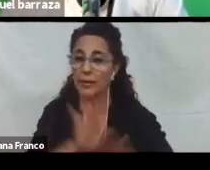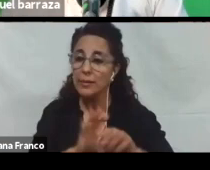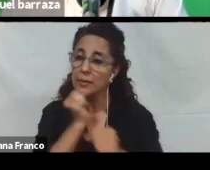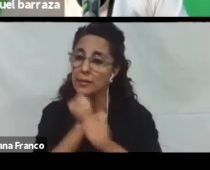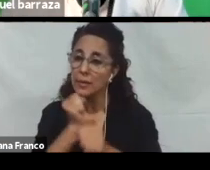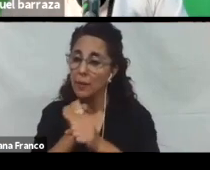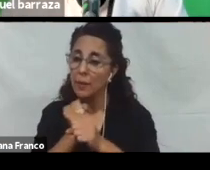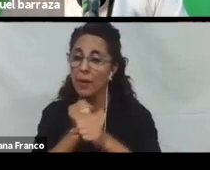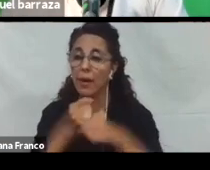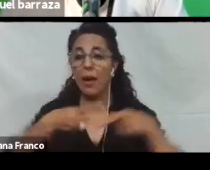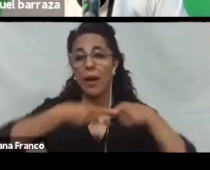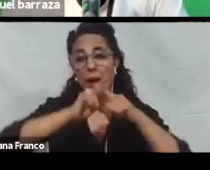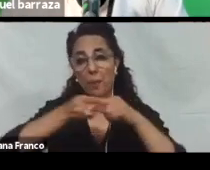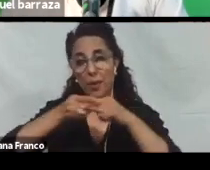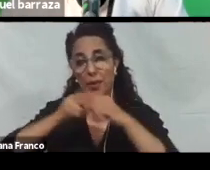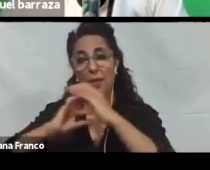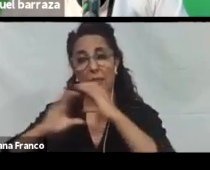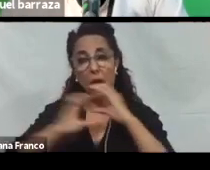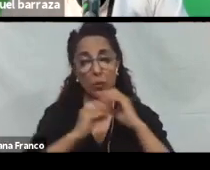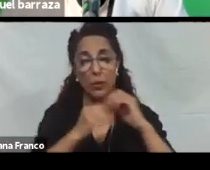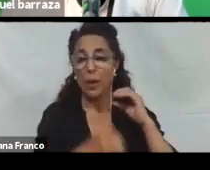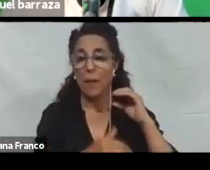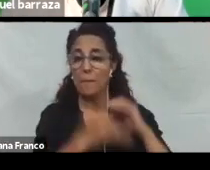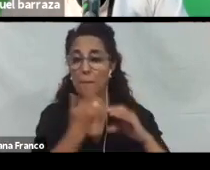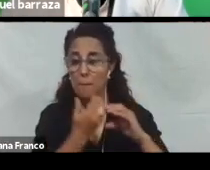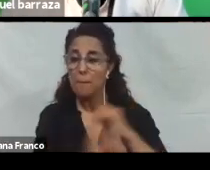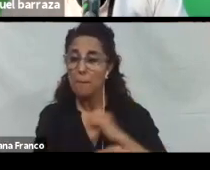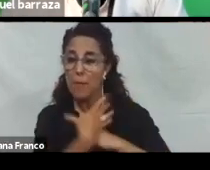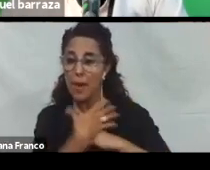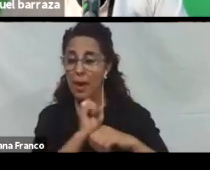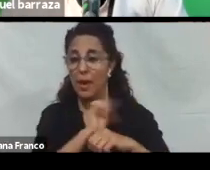comunicación. Como Gmail. Meet. El chat.